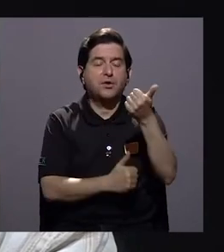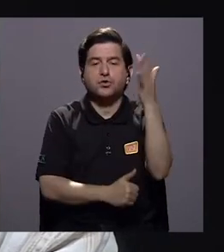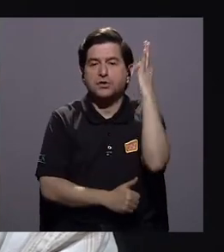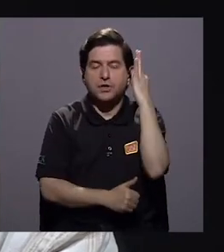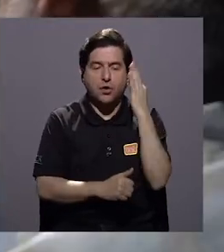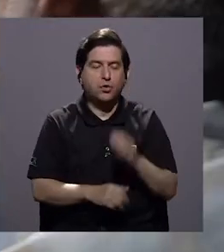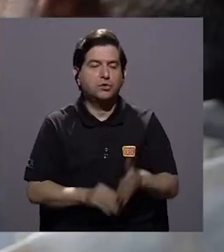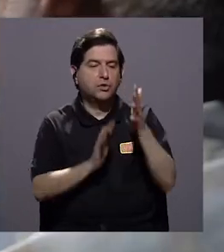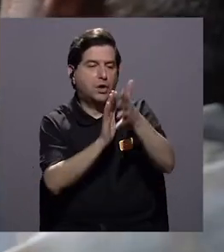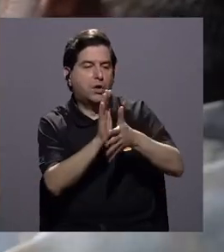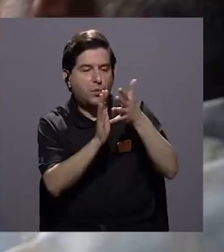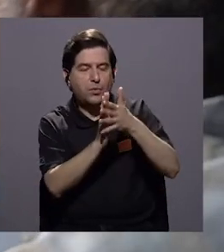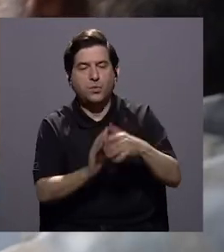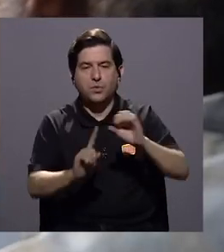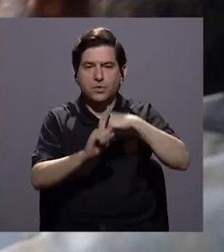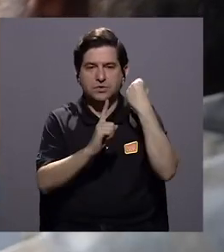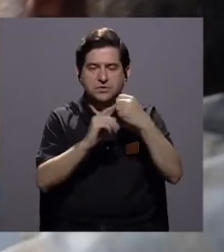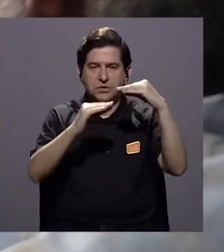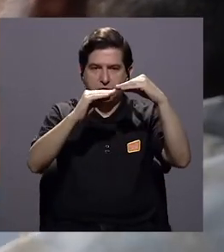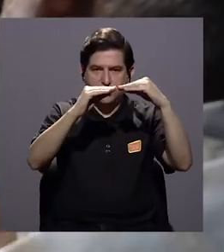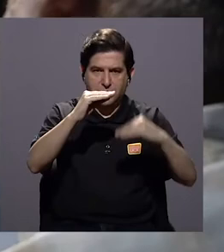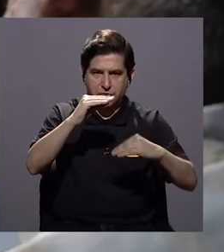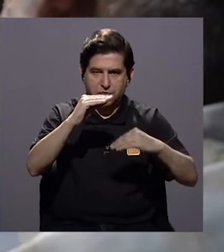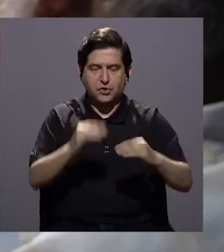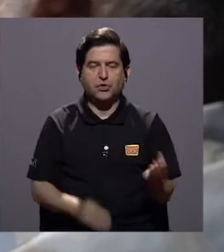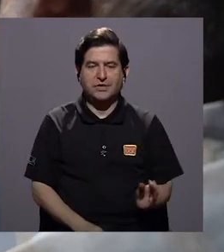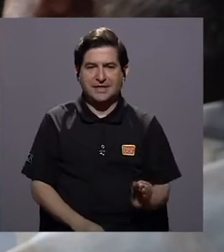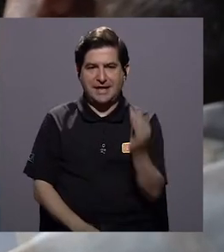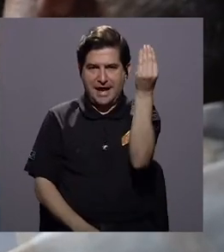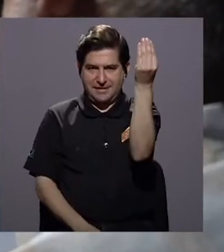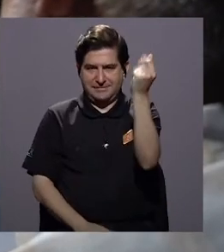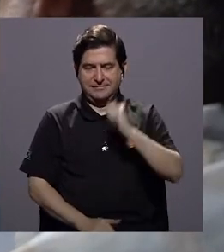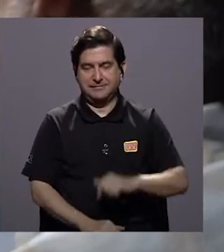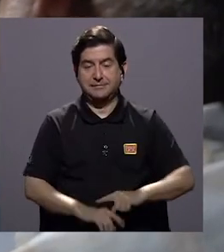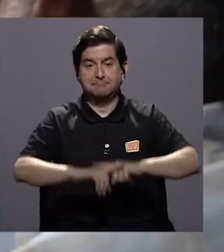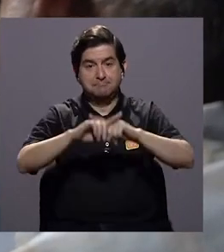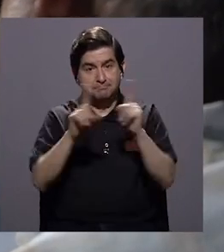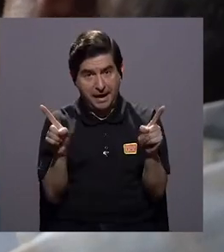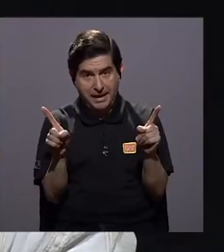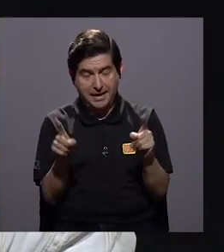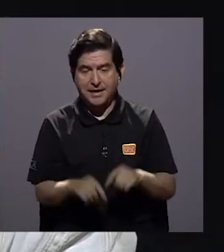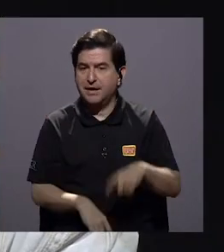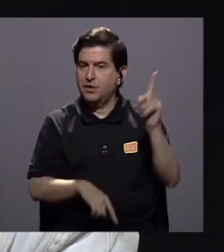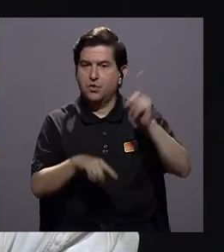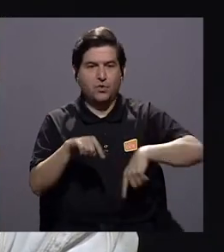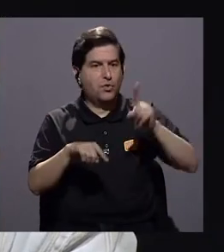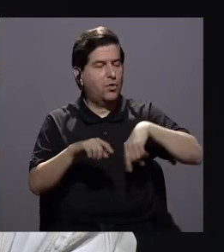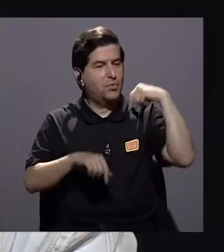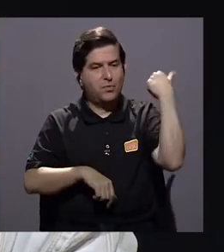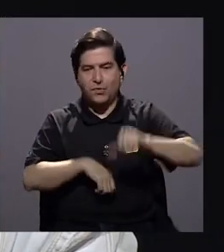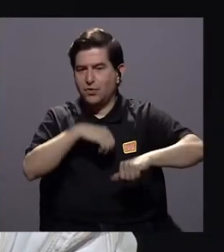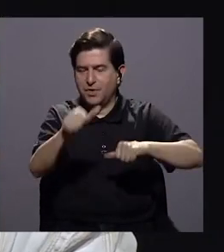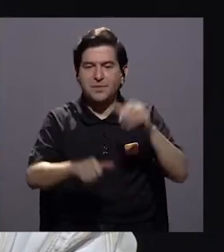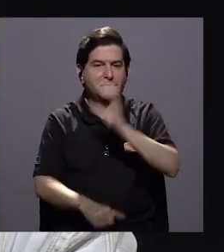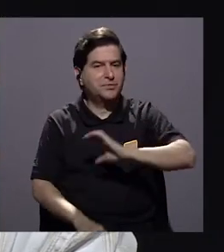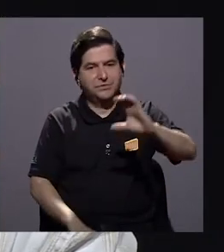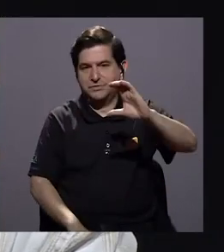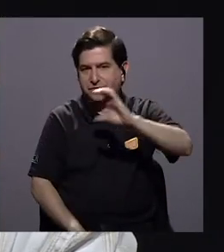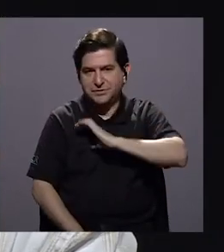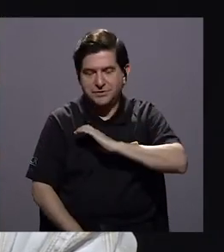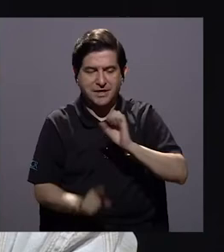otras mujeres, de situaciones inferiores en la crianza, por ejemplo, ¿verdad? Pero que no podemos luchar contra una